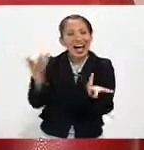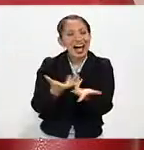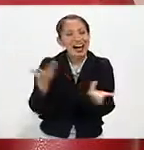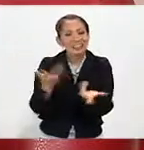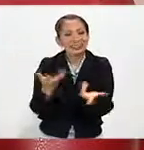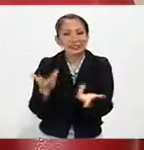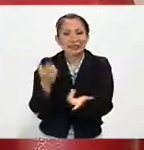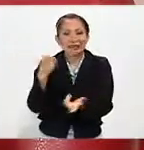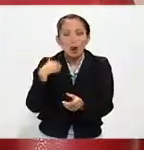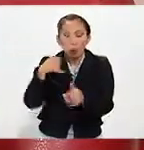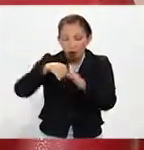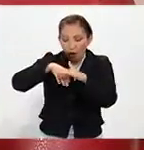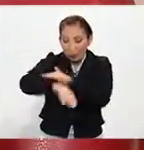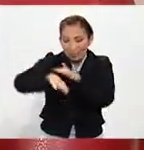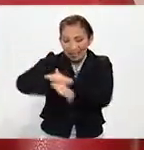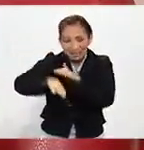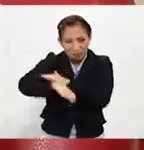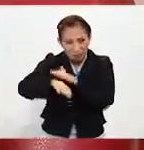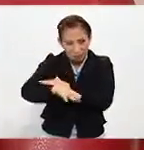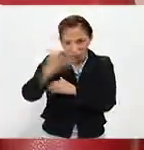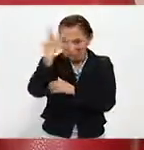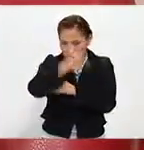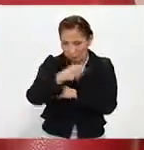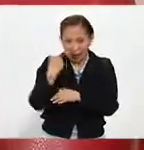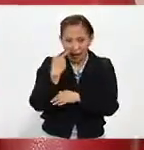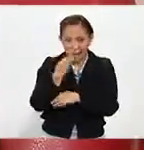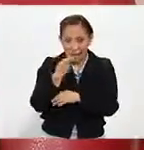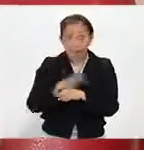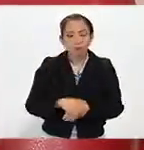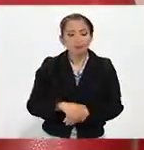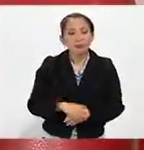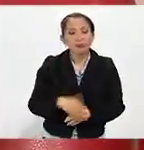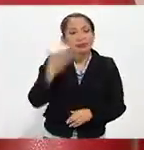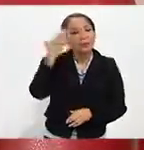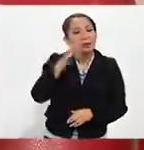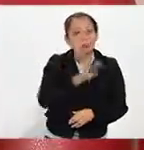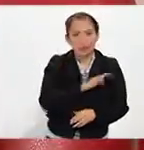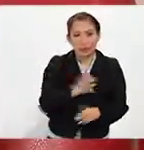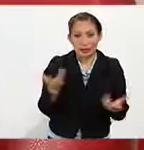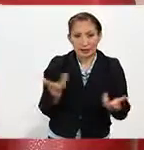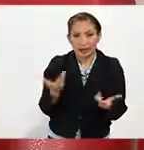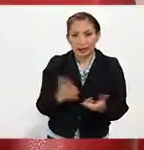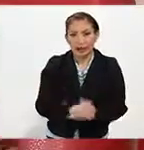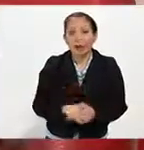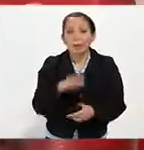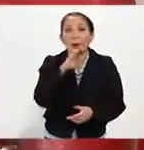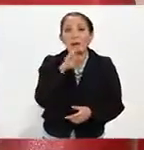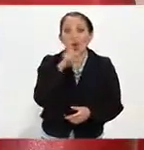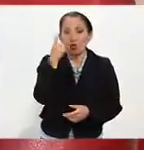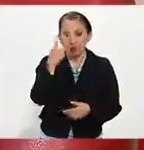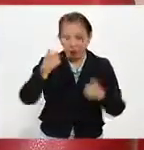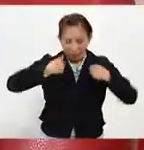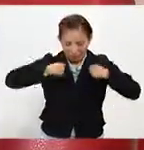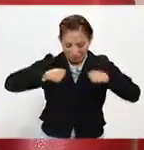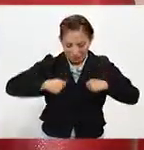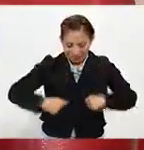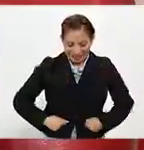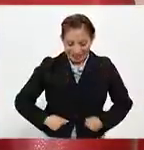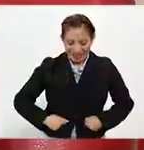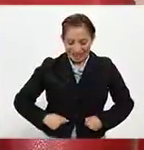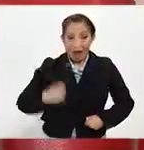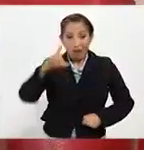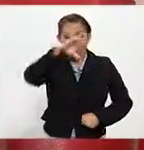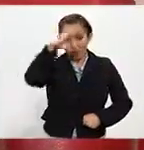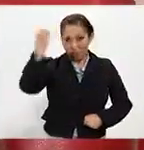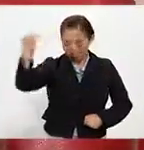ciertas impresiones maravillosas. Y te voy a hablar de qué. ¿Sabes qué puedes hacer? Puedes hacerle a tu mamá una playera con esa